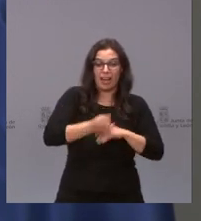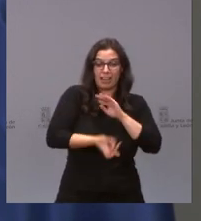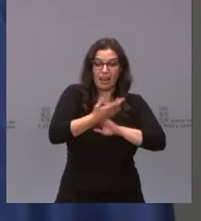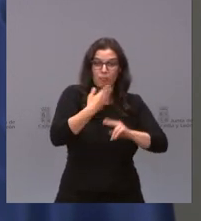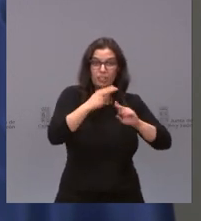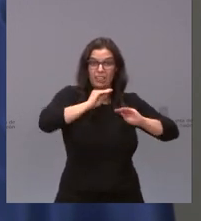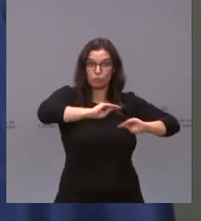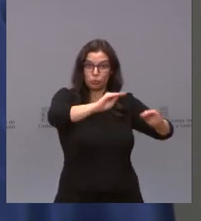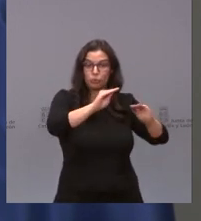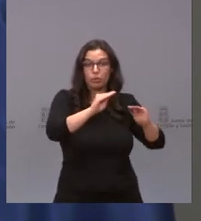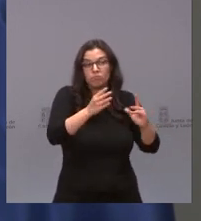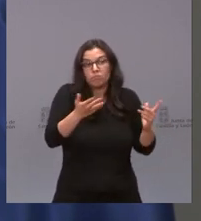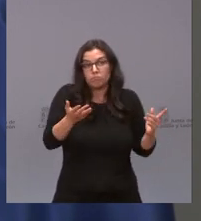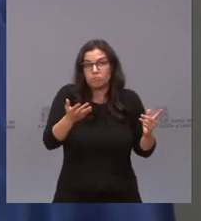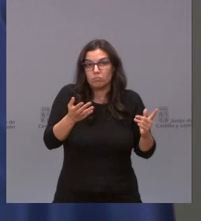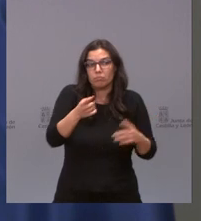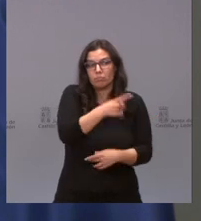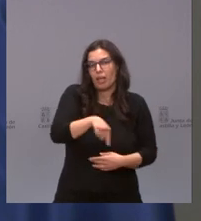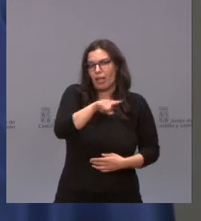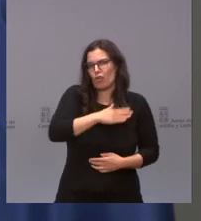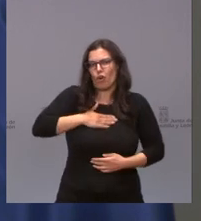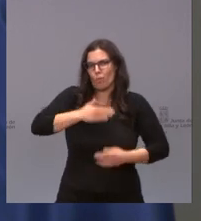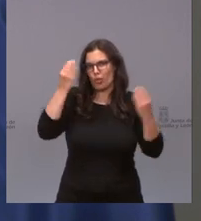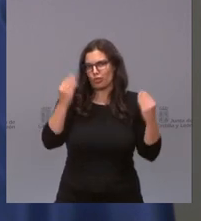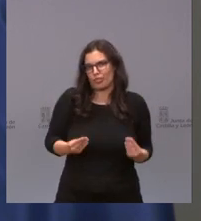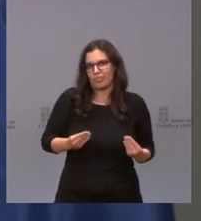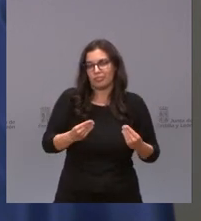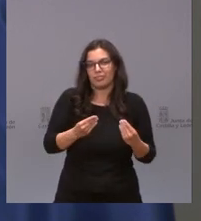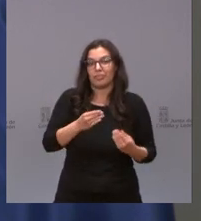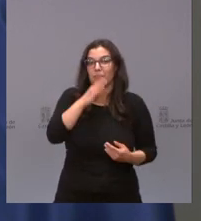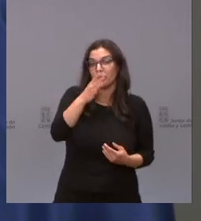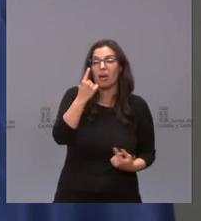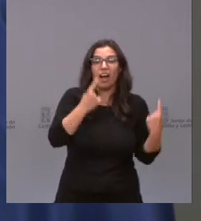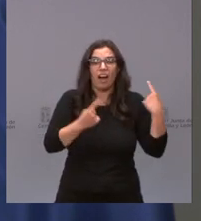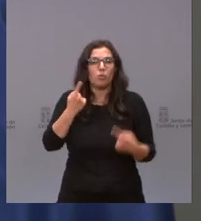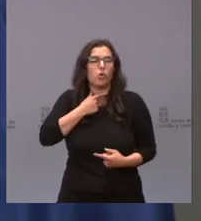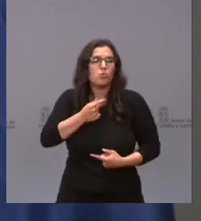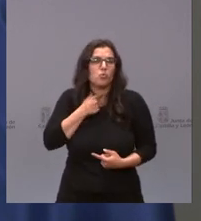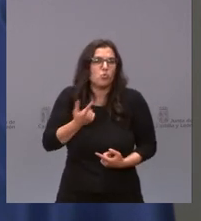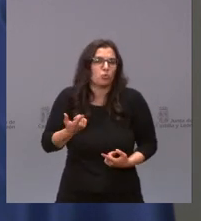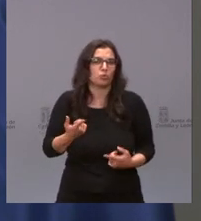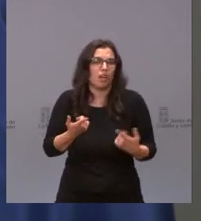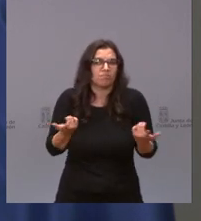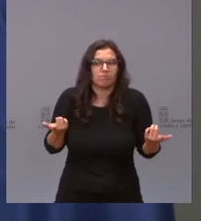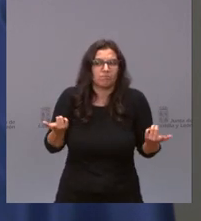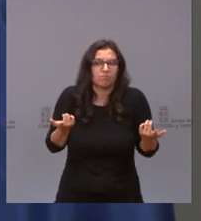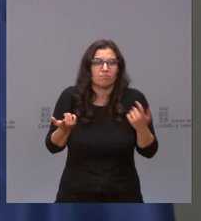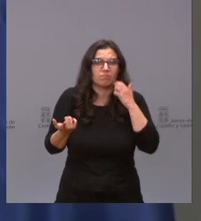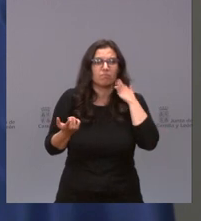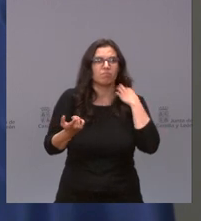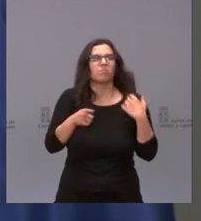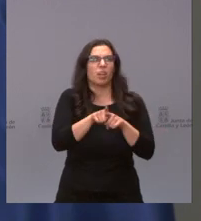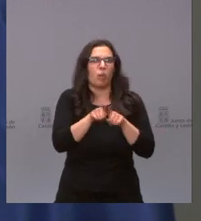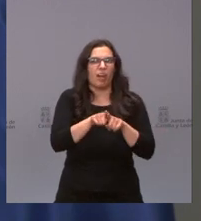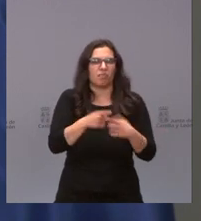pues entonces seguro que este es un escenario en el que ellos se van a sentir cómodos, porque hay gente que se siente cómodo en el lodazal,